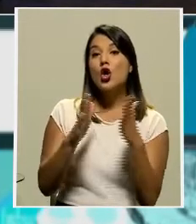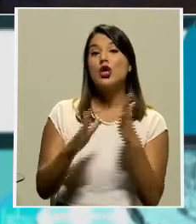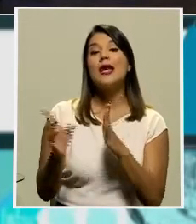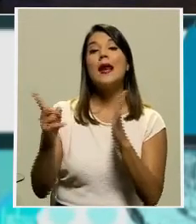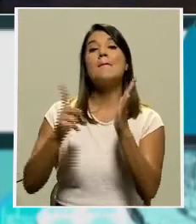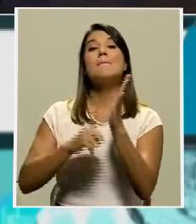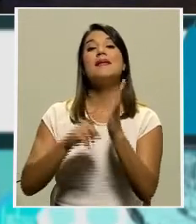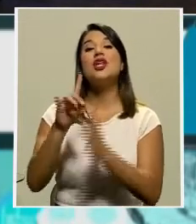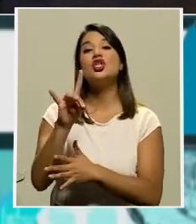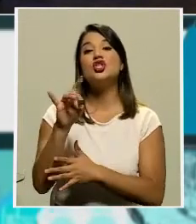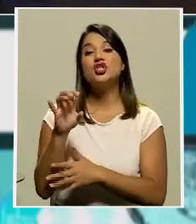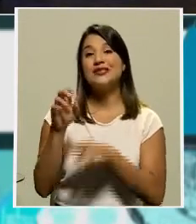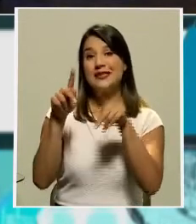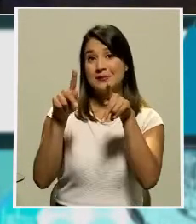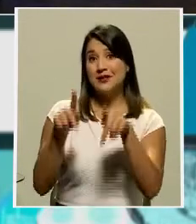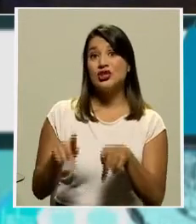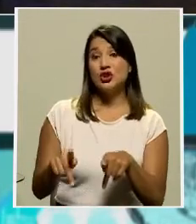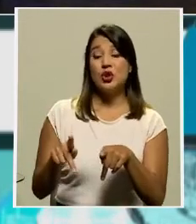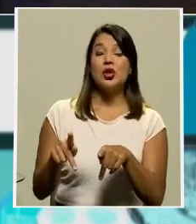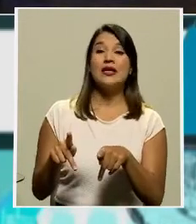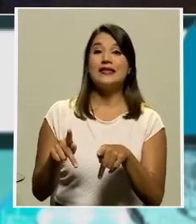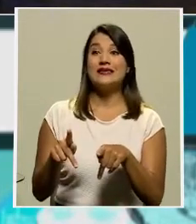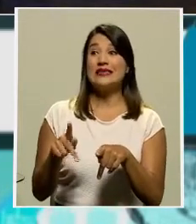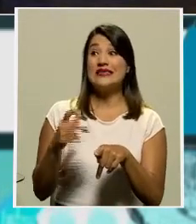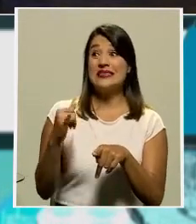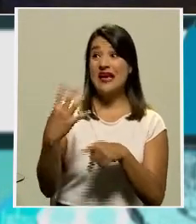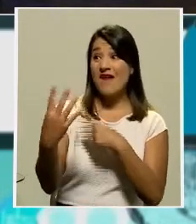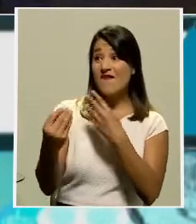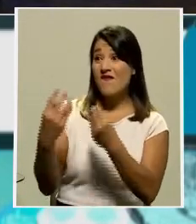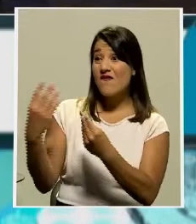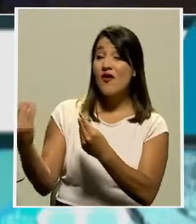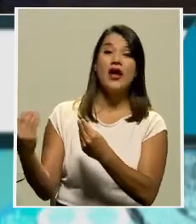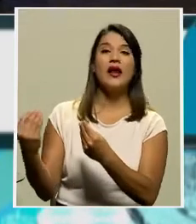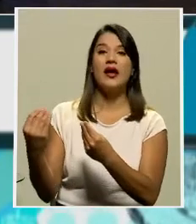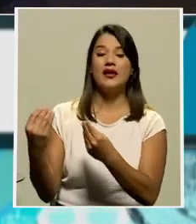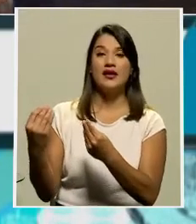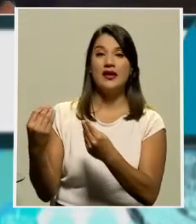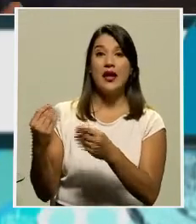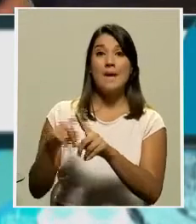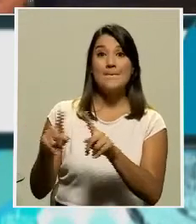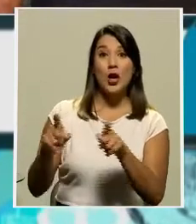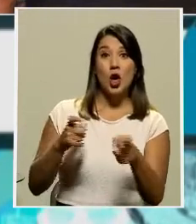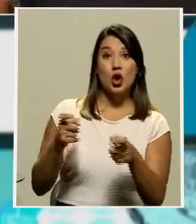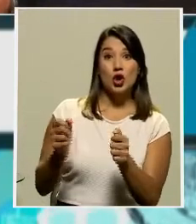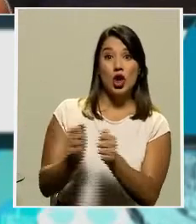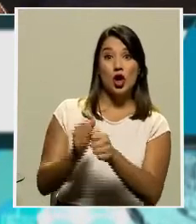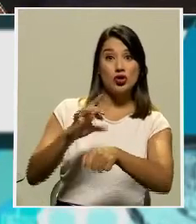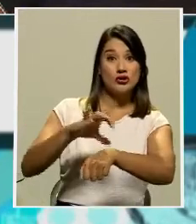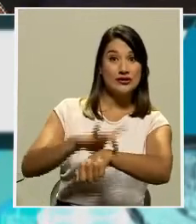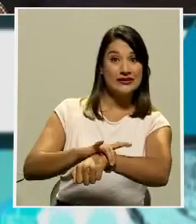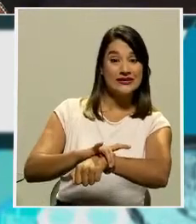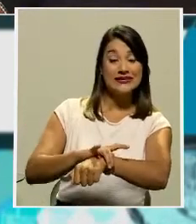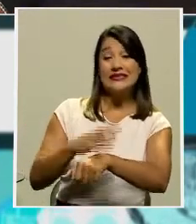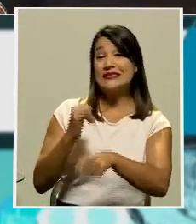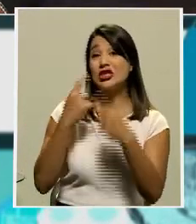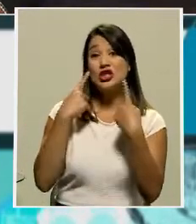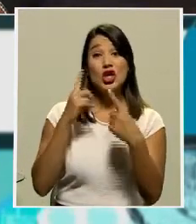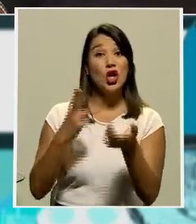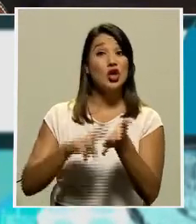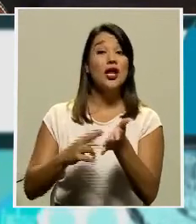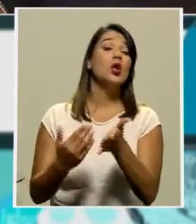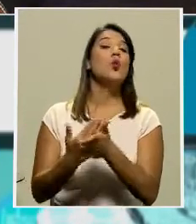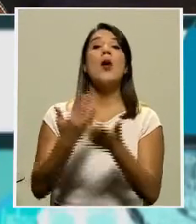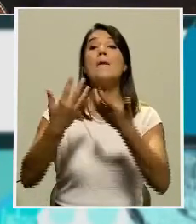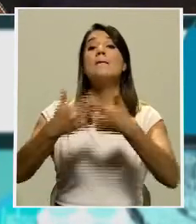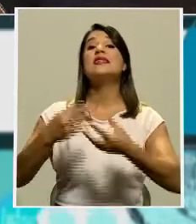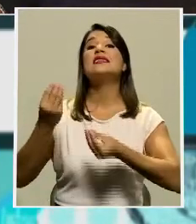un sistema penitenciario que tiene lugares con mucho hacinamiento. Entonces,